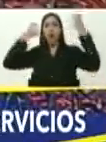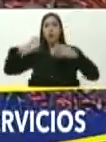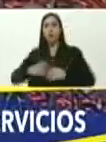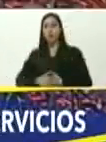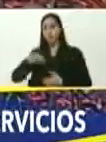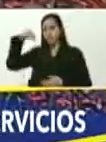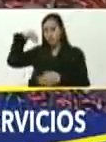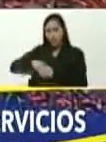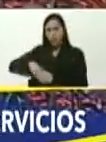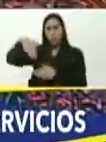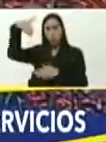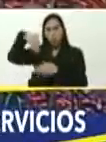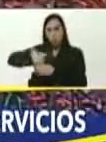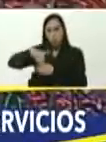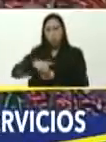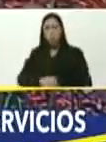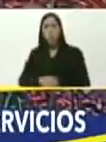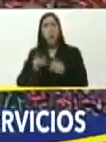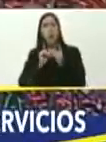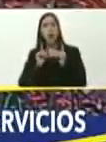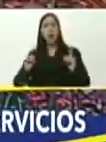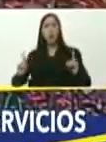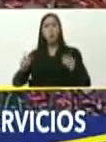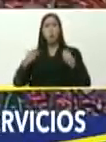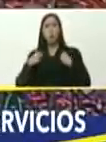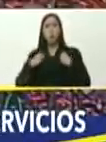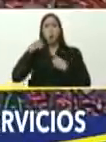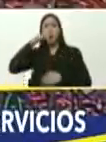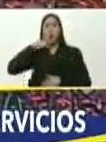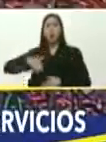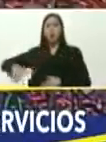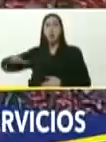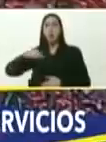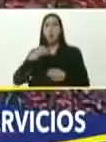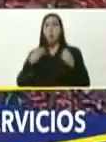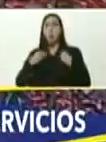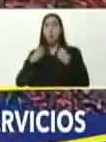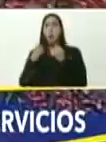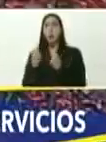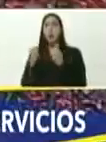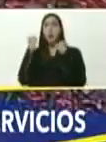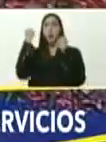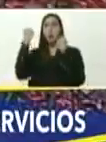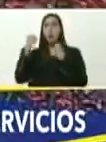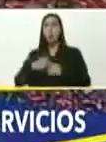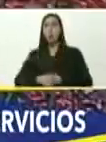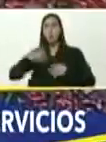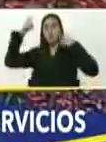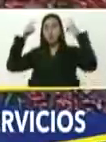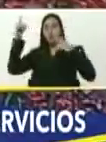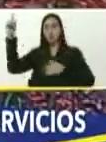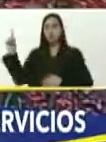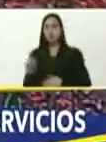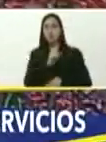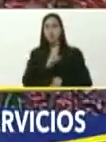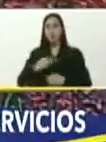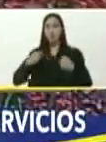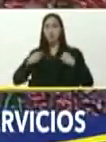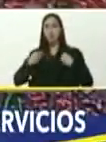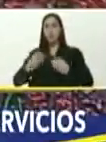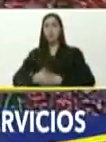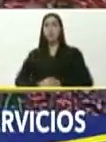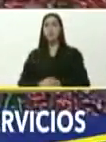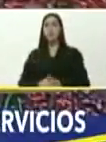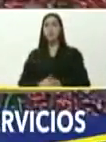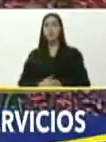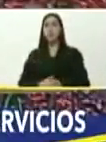voto, vive en la democracia, vive en el pueblo, vive en la victoria, ahí vive Chávez, Chávez vive, vive en qué,